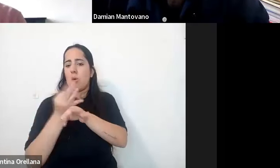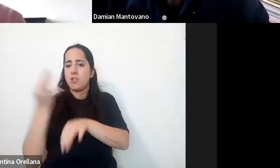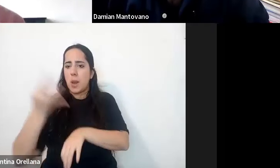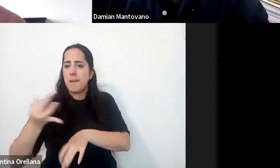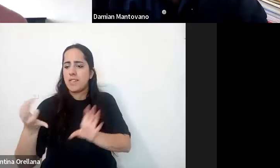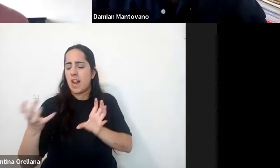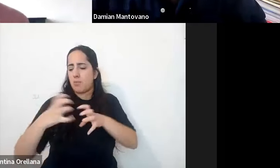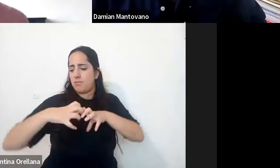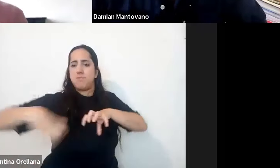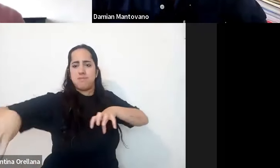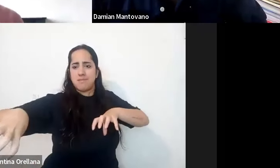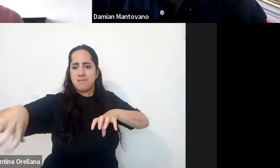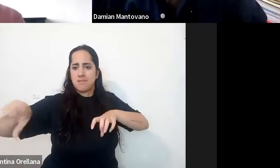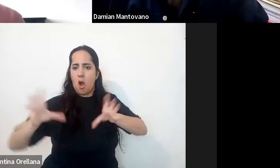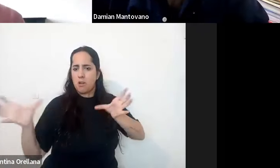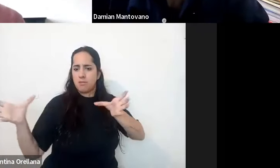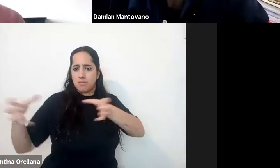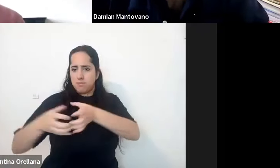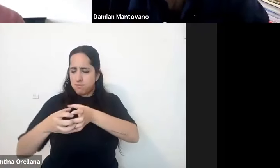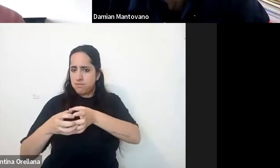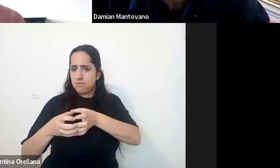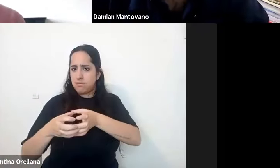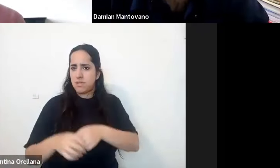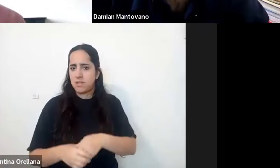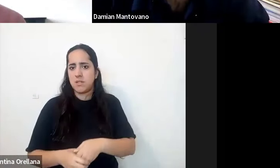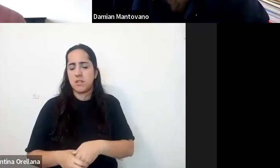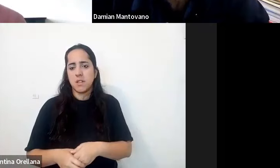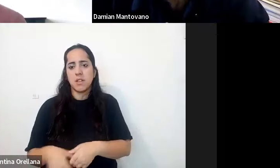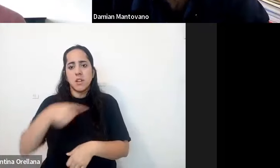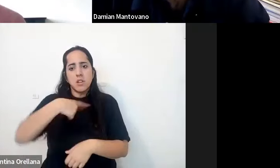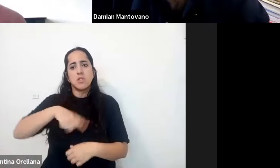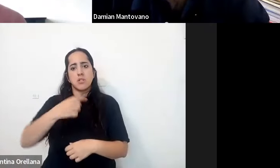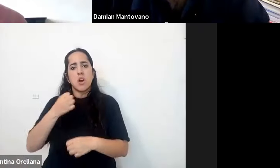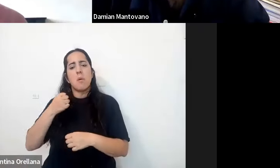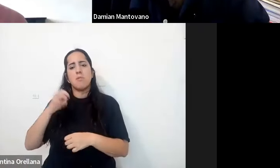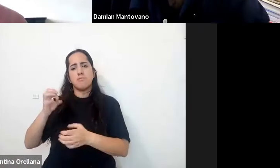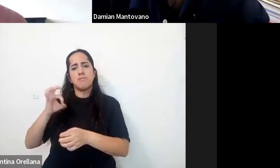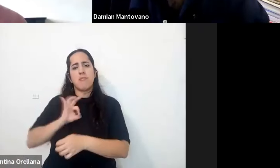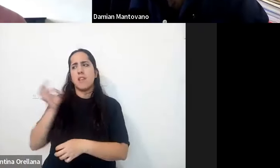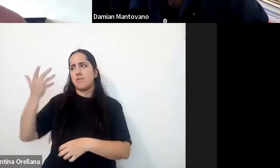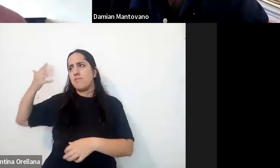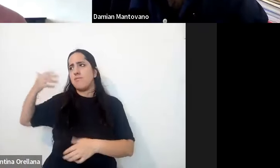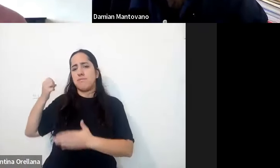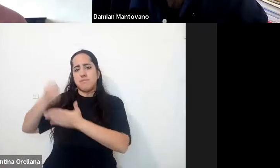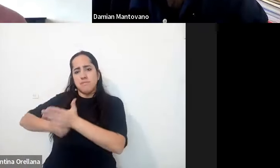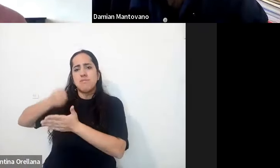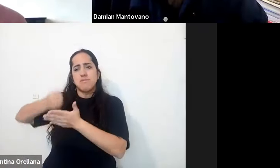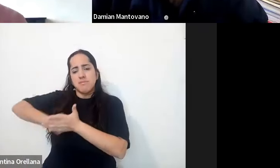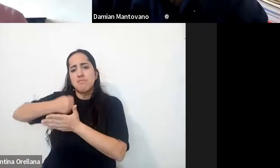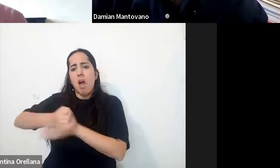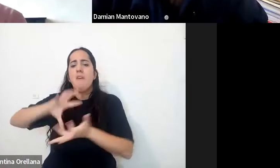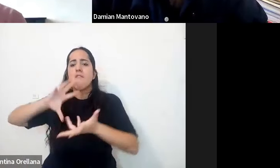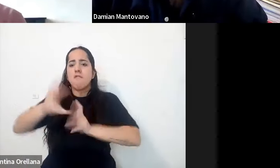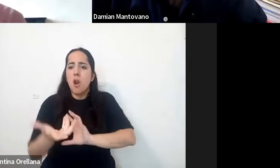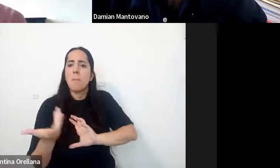sistema paralelo o subsistema si bien estamos hace ya muchos años dentro de una modalidad educativa